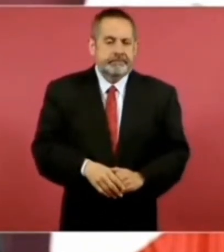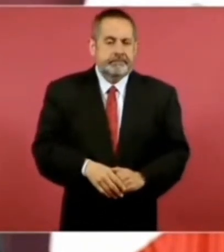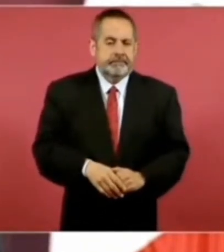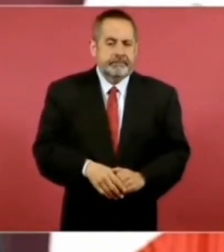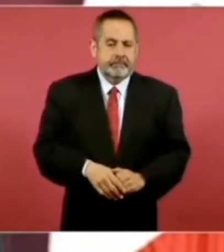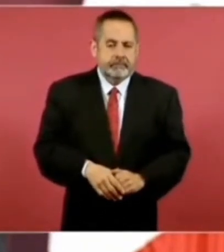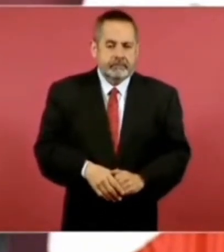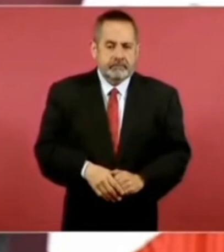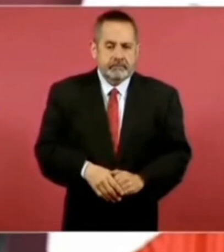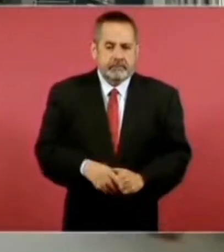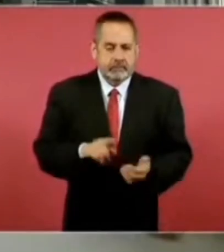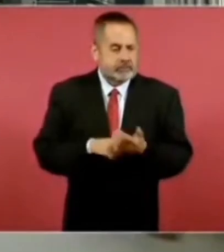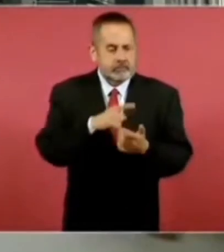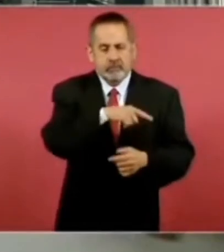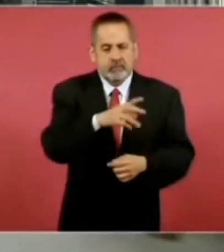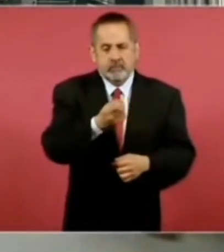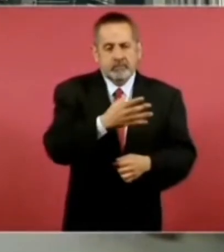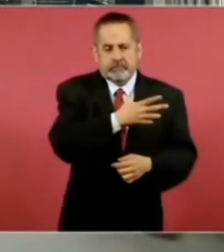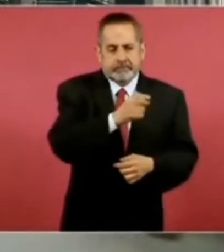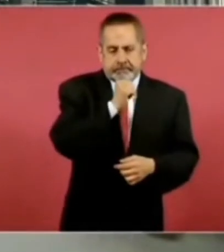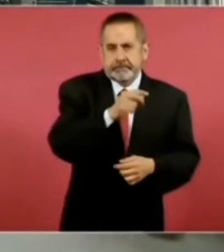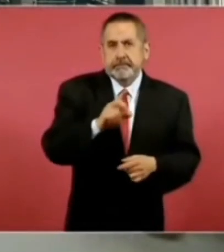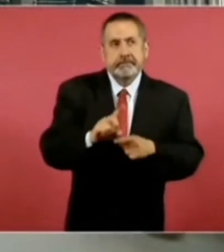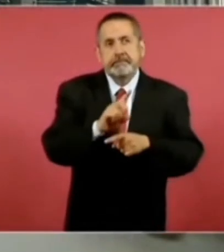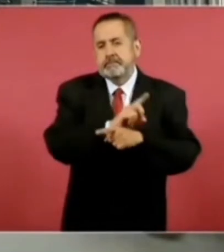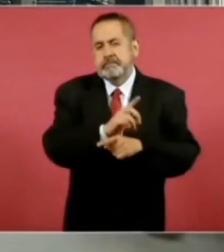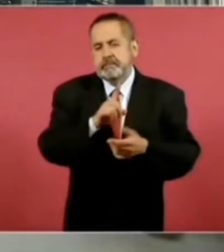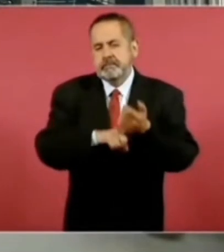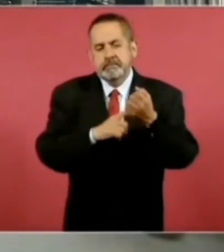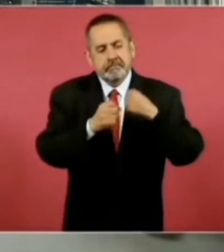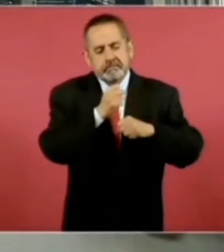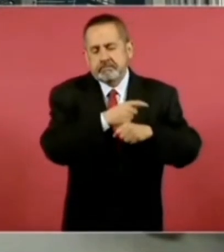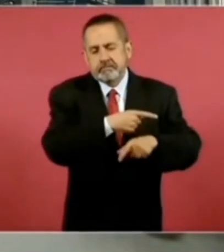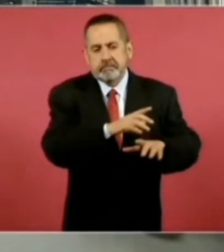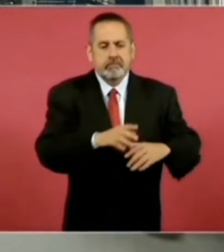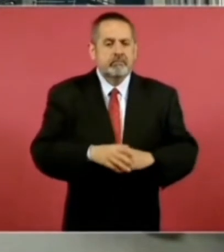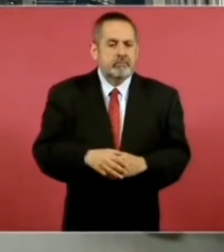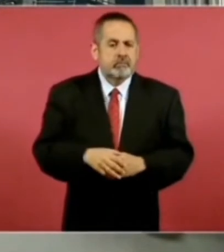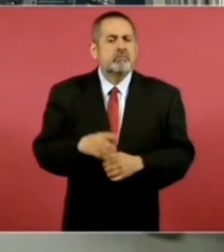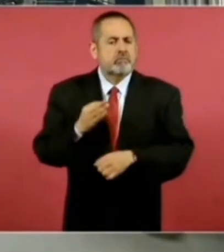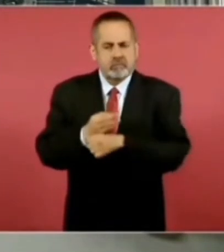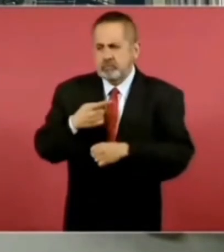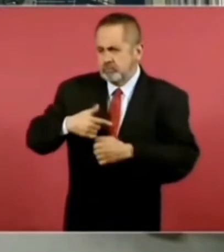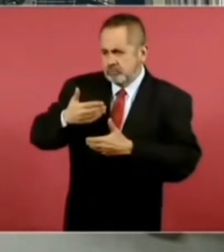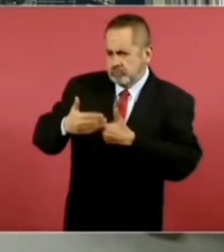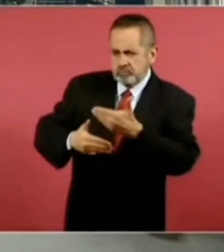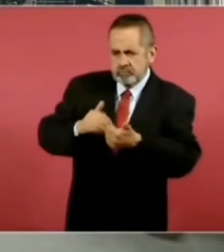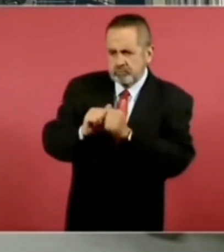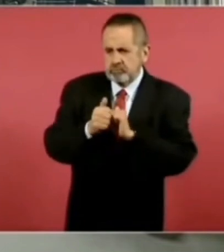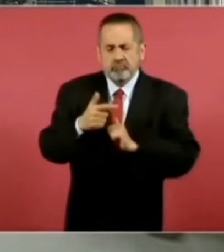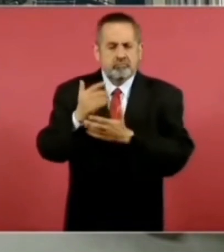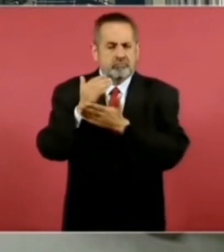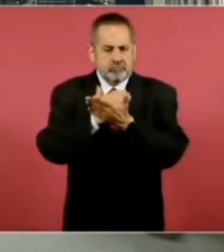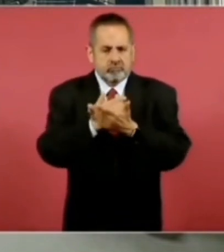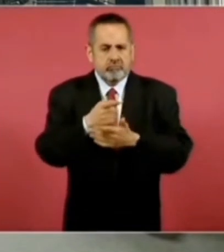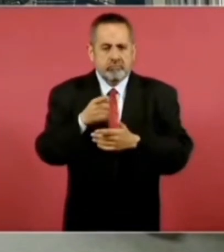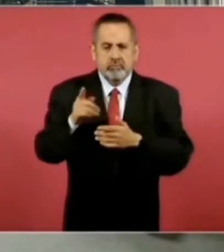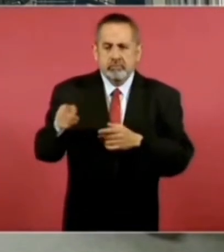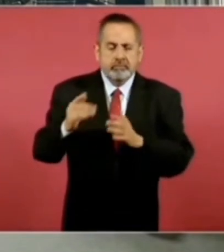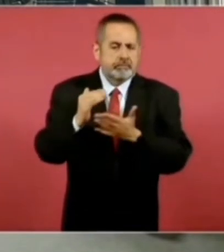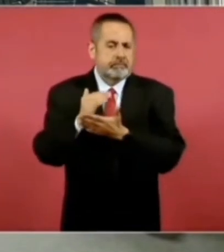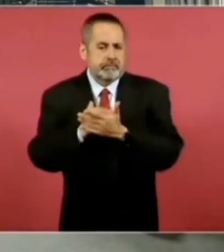No lo hacen así desde hace algún tiempo. Se ha avanzado bastante, ahora ya hay más recato.